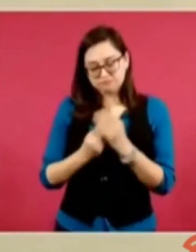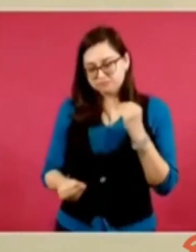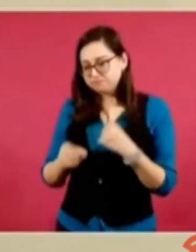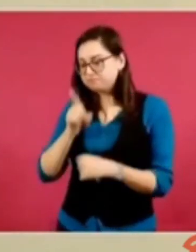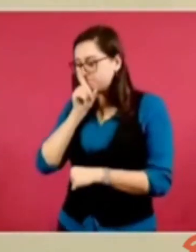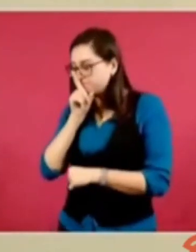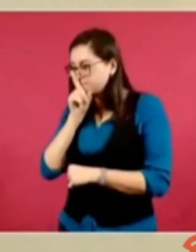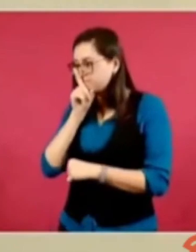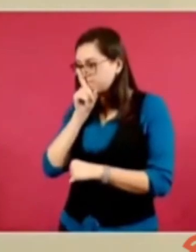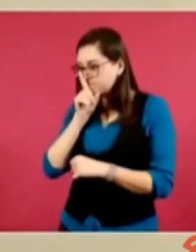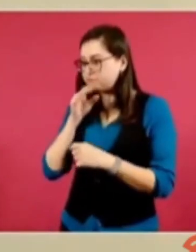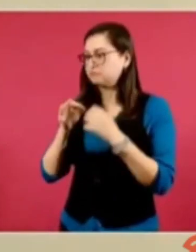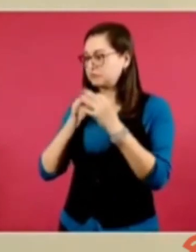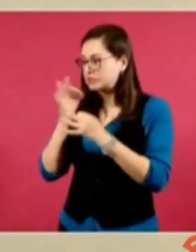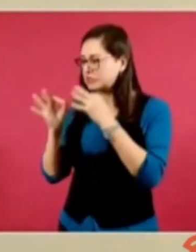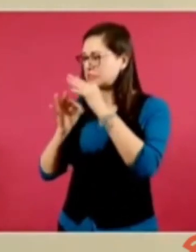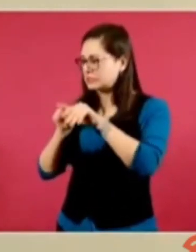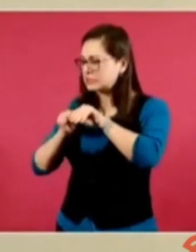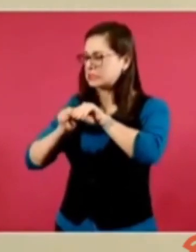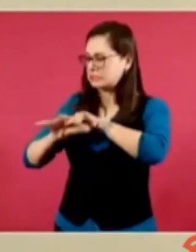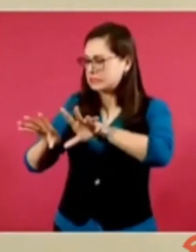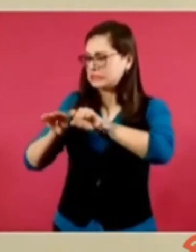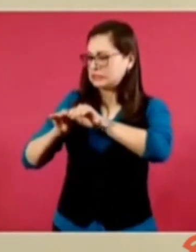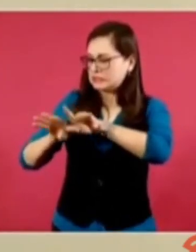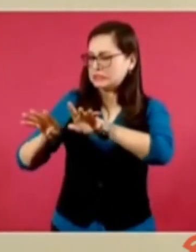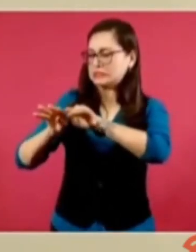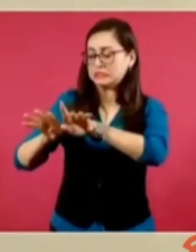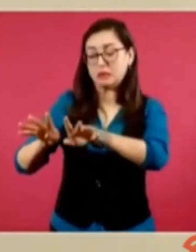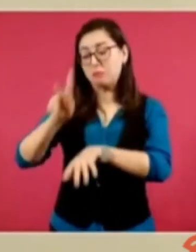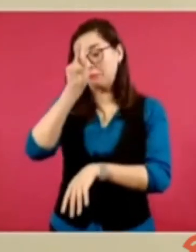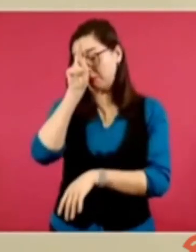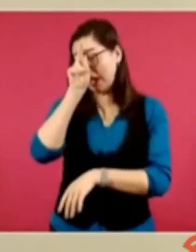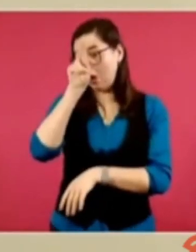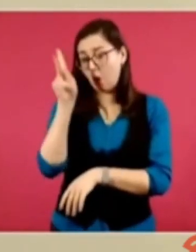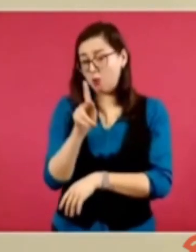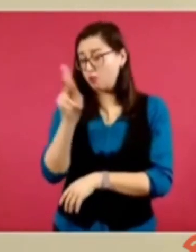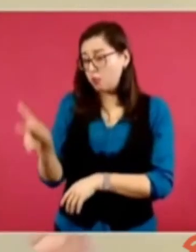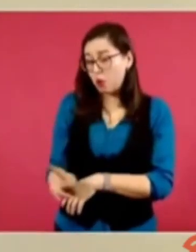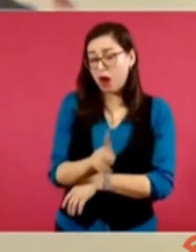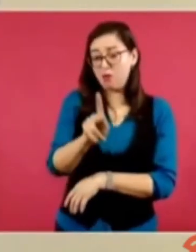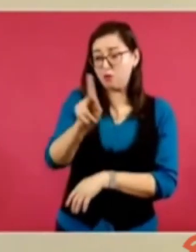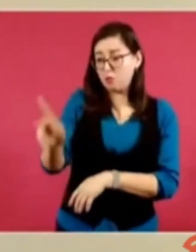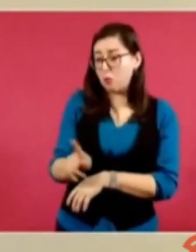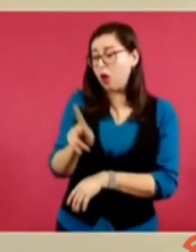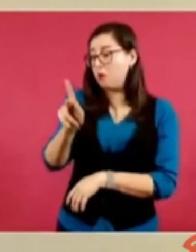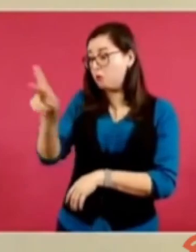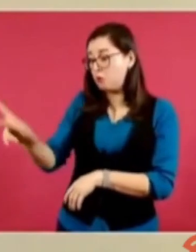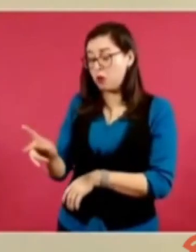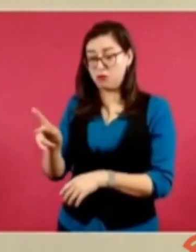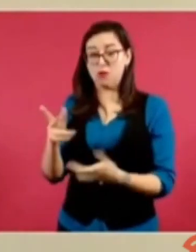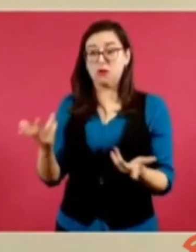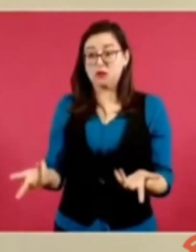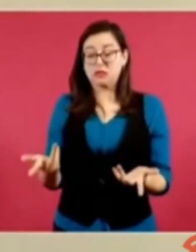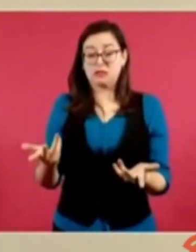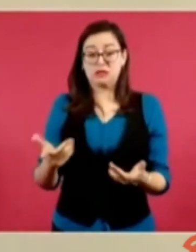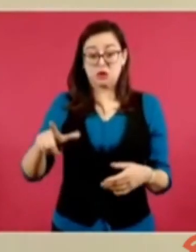cuando el narcoestado de Calderón y de García Luna yo andaba visitando los pueblos